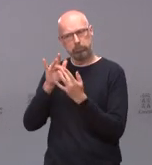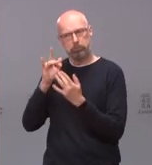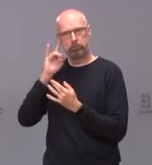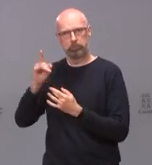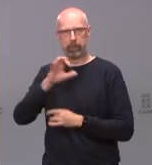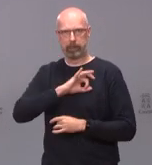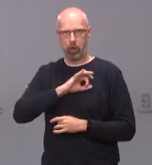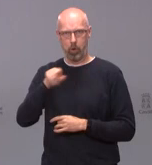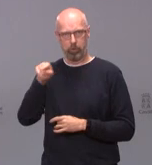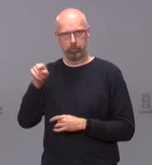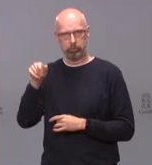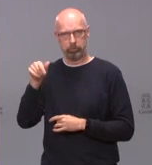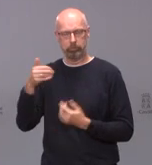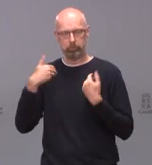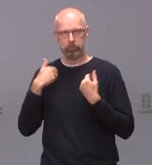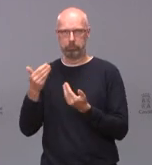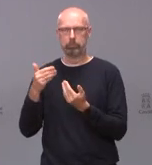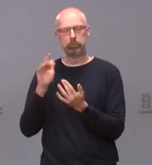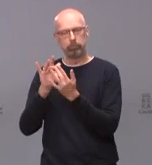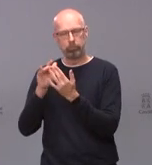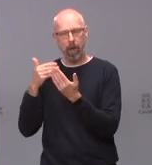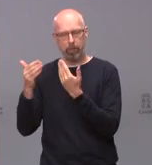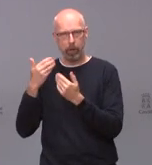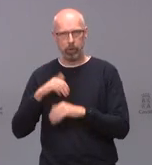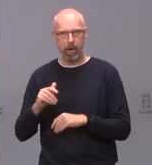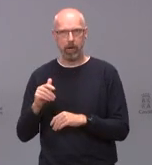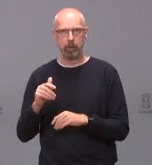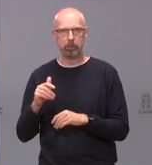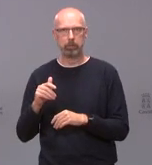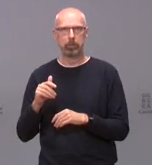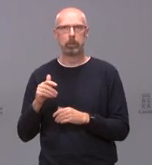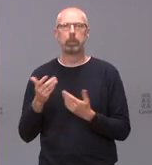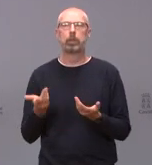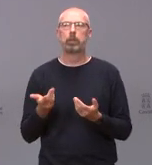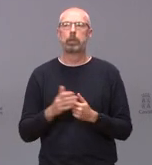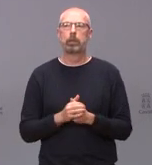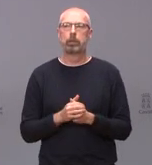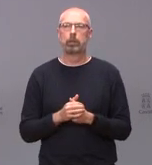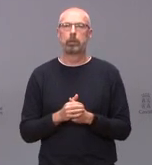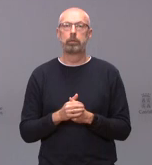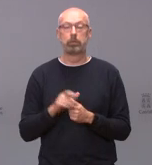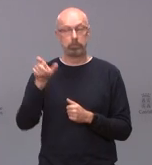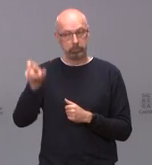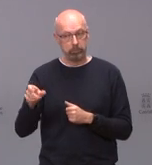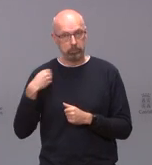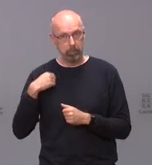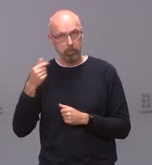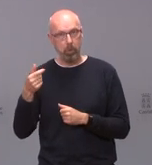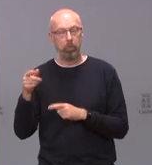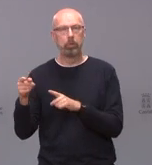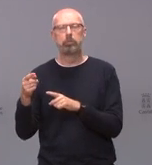Lavaraga que creo que hizo un comunicado a los medios él me manifestó su